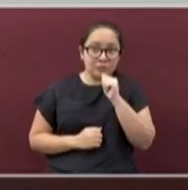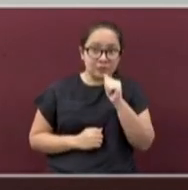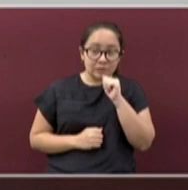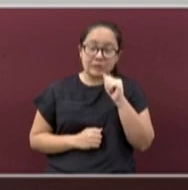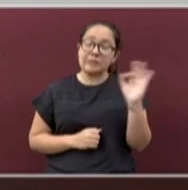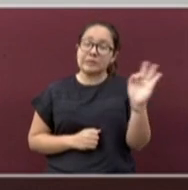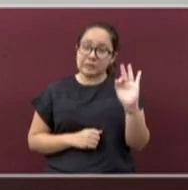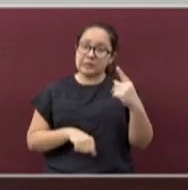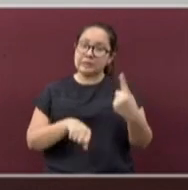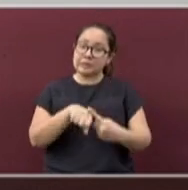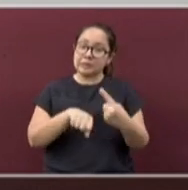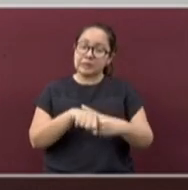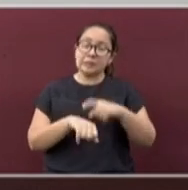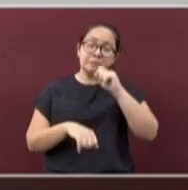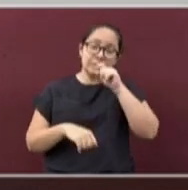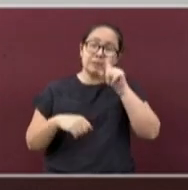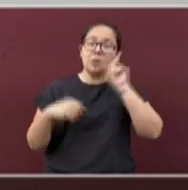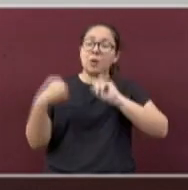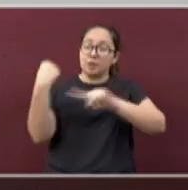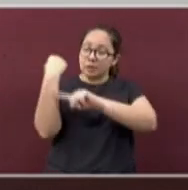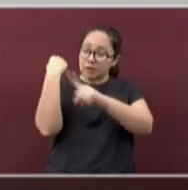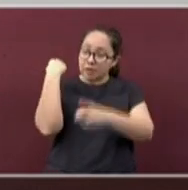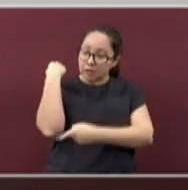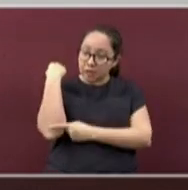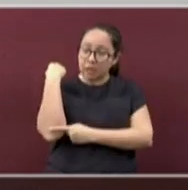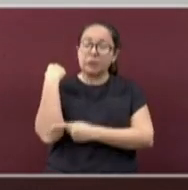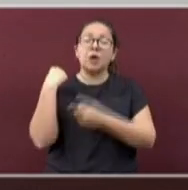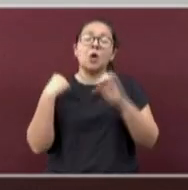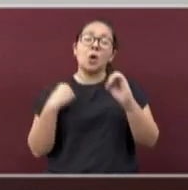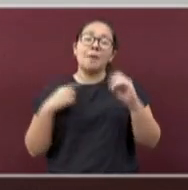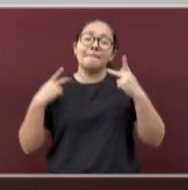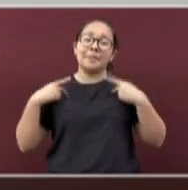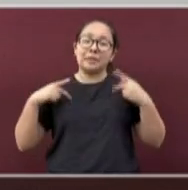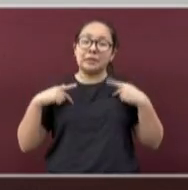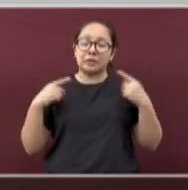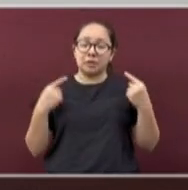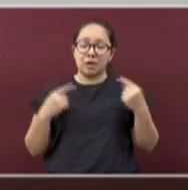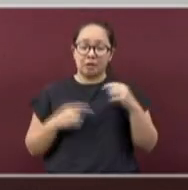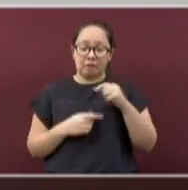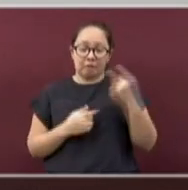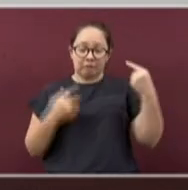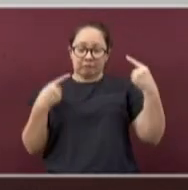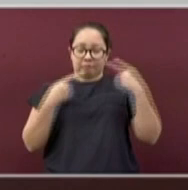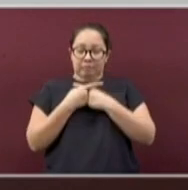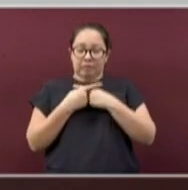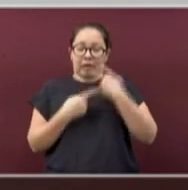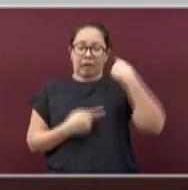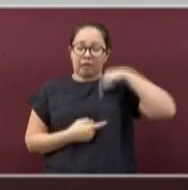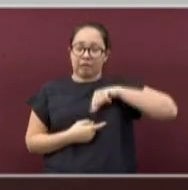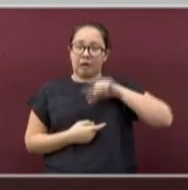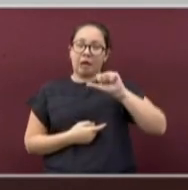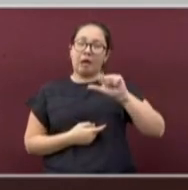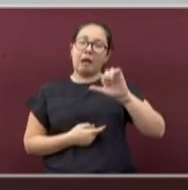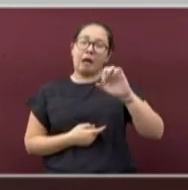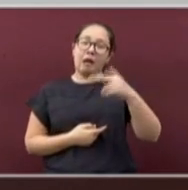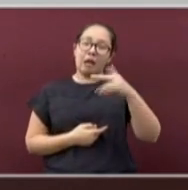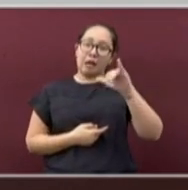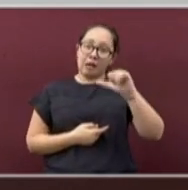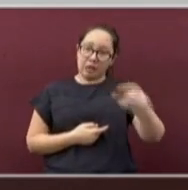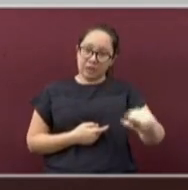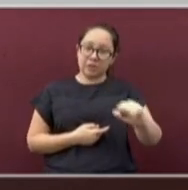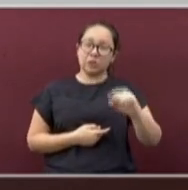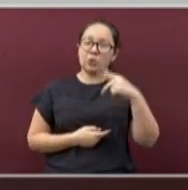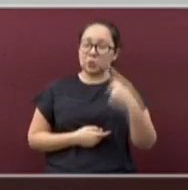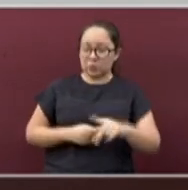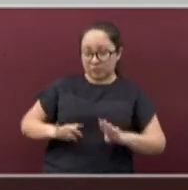y las personas con alergias o enfermedades crónicas que por su condición tengan el sistema